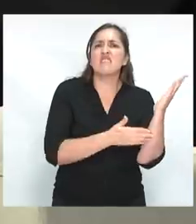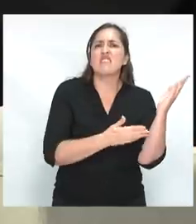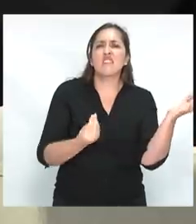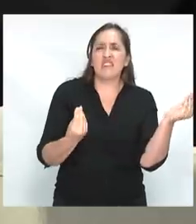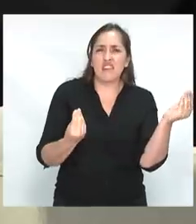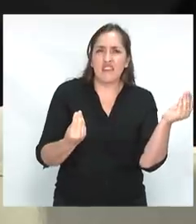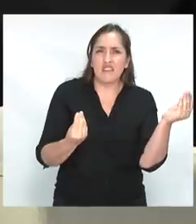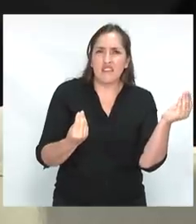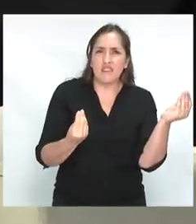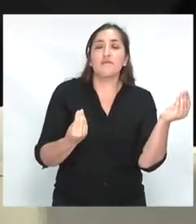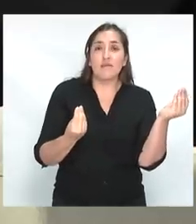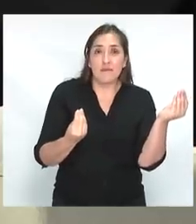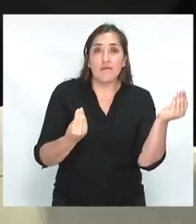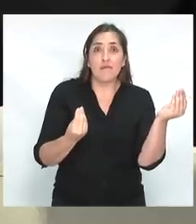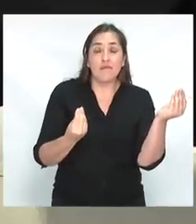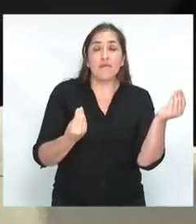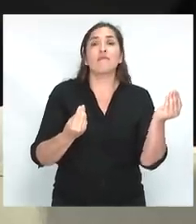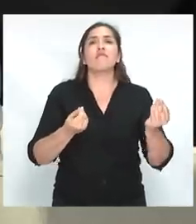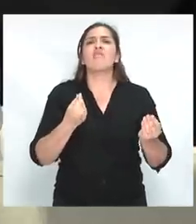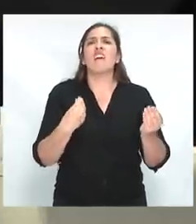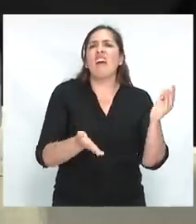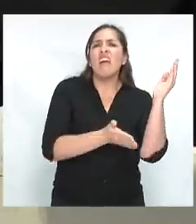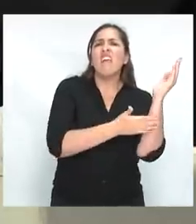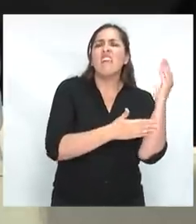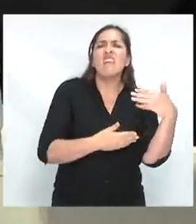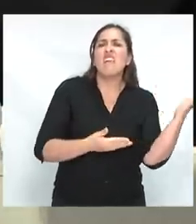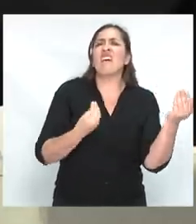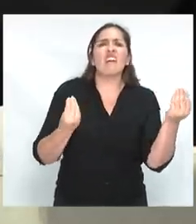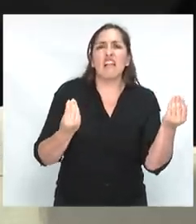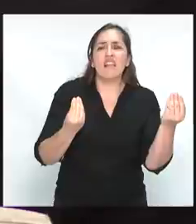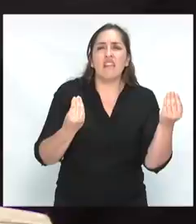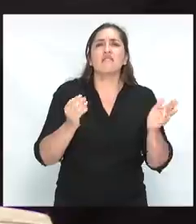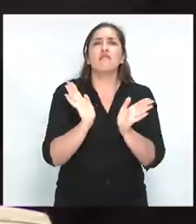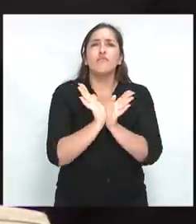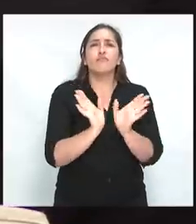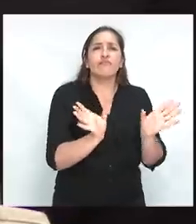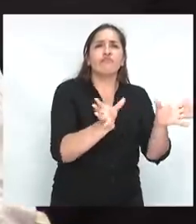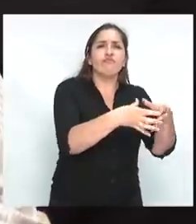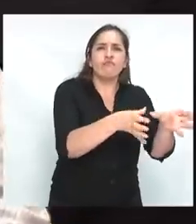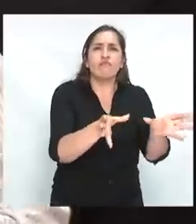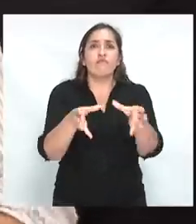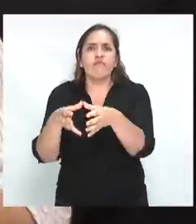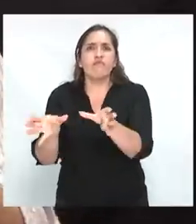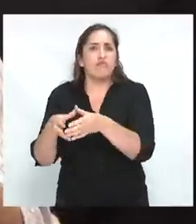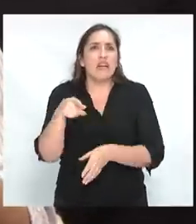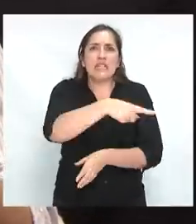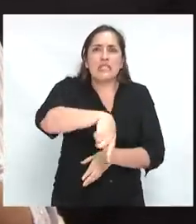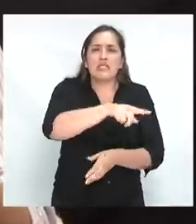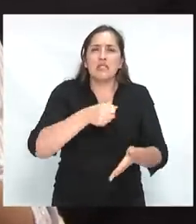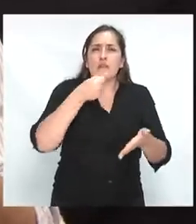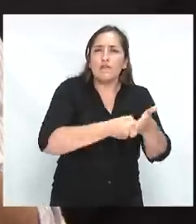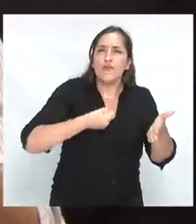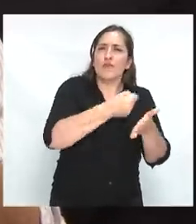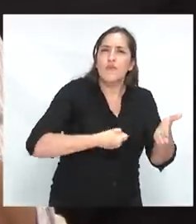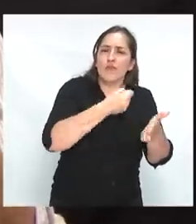izquierda a las personas, a las colectividades que luchan por